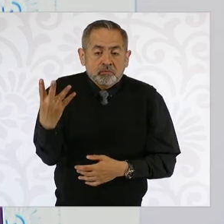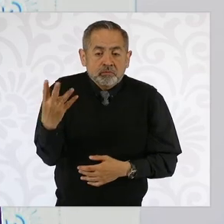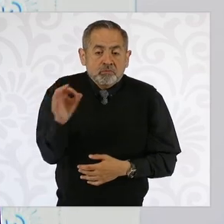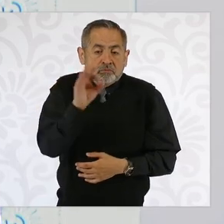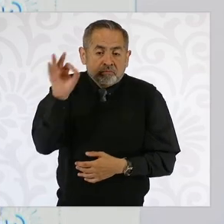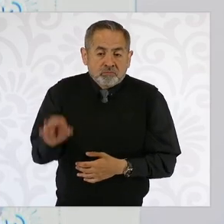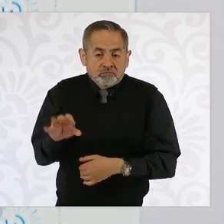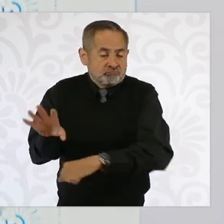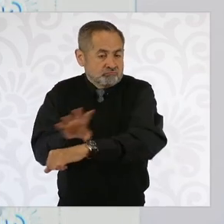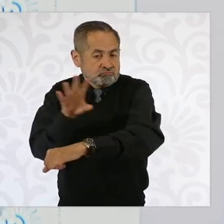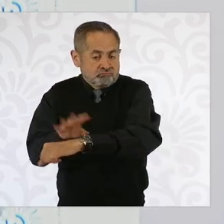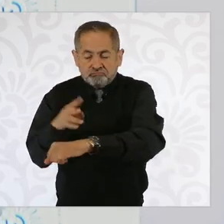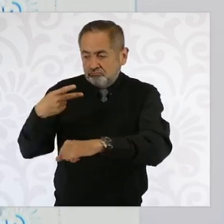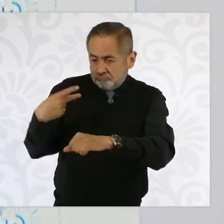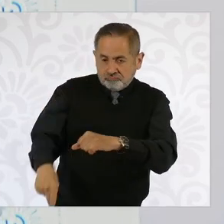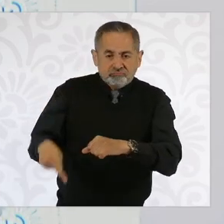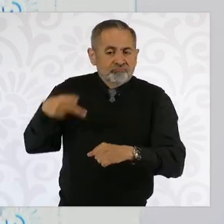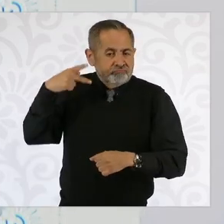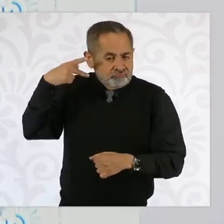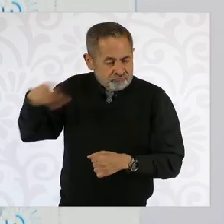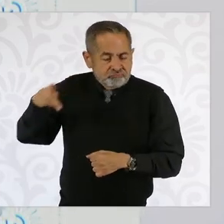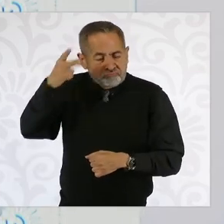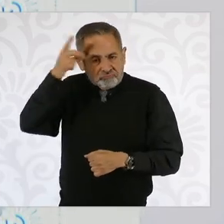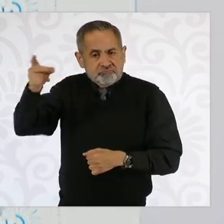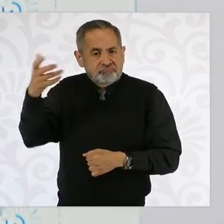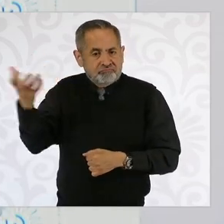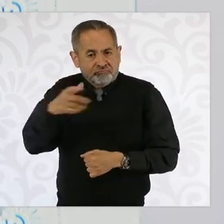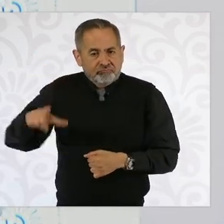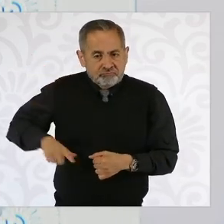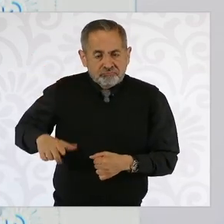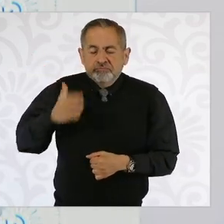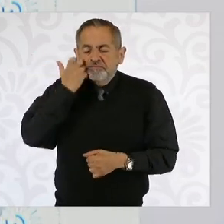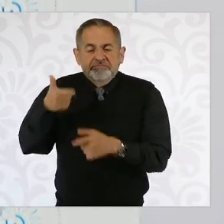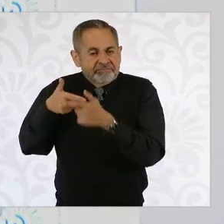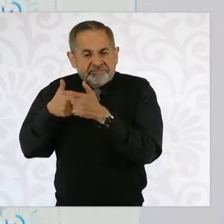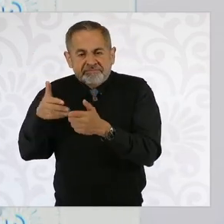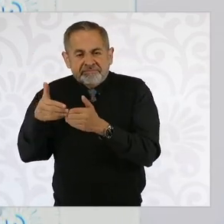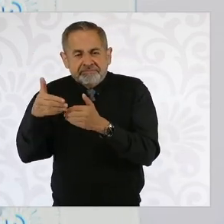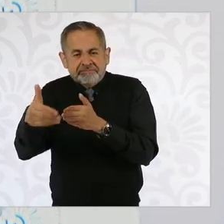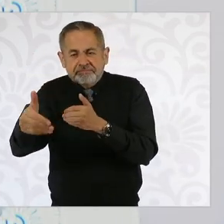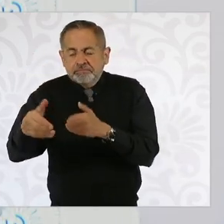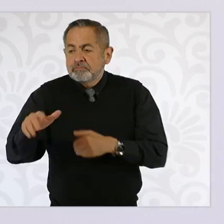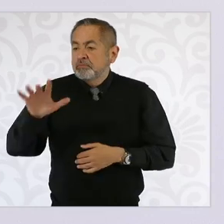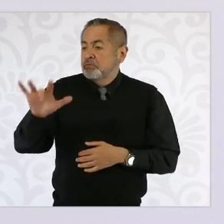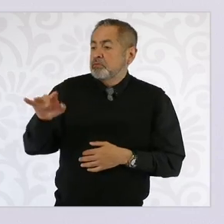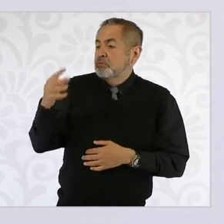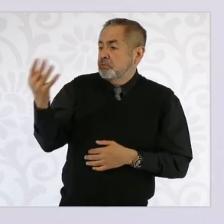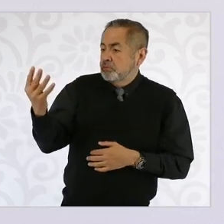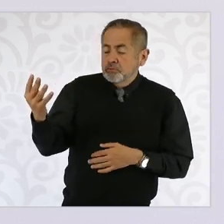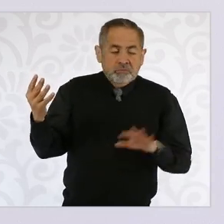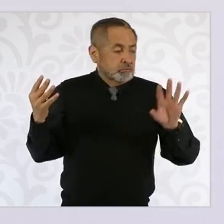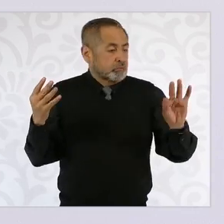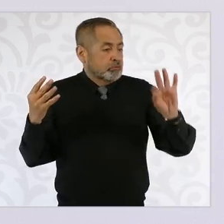y queremos que se mantenga así, 54 por ciento, 46 por ciento.